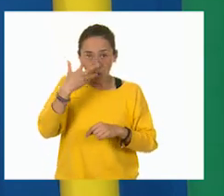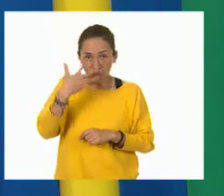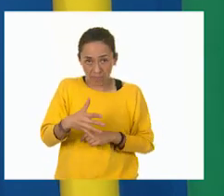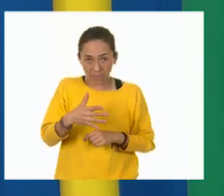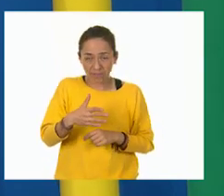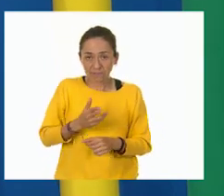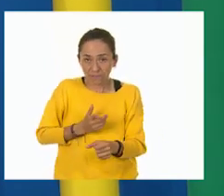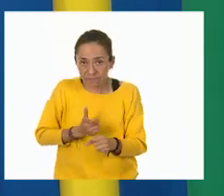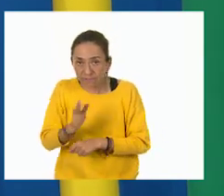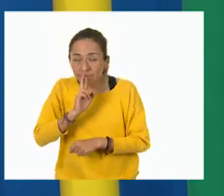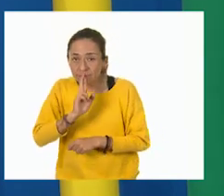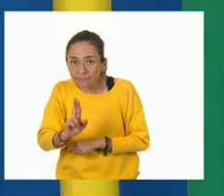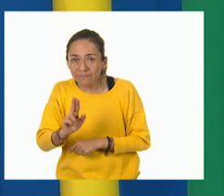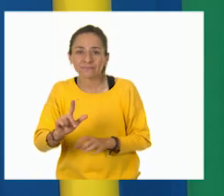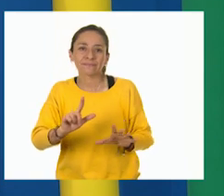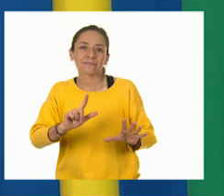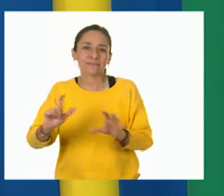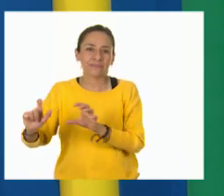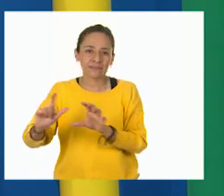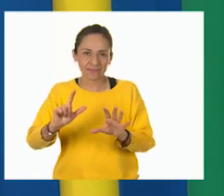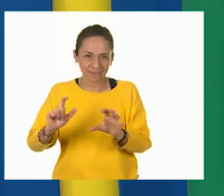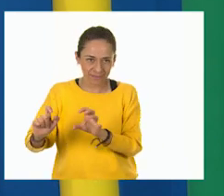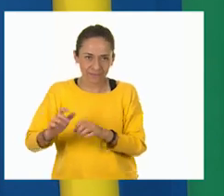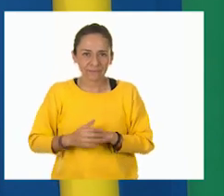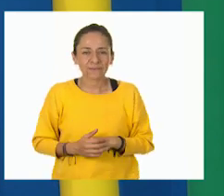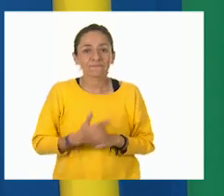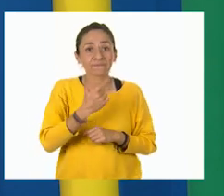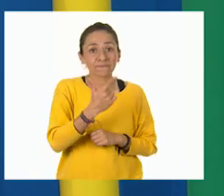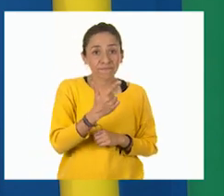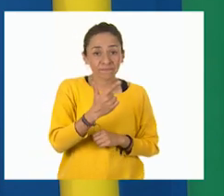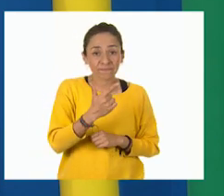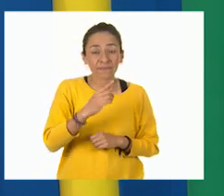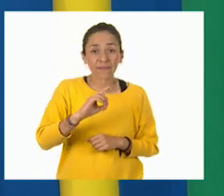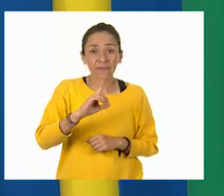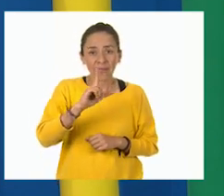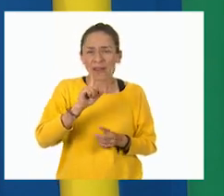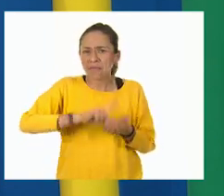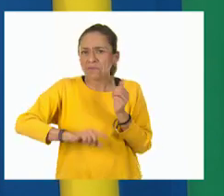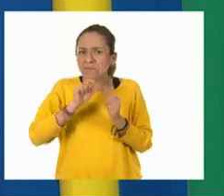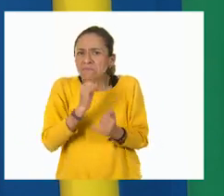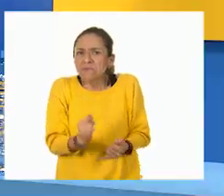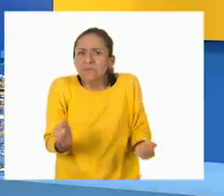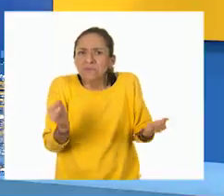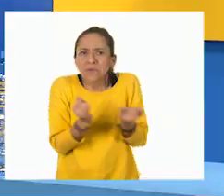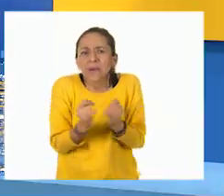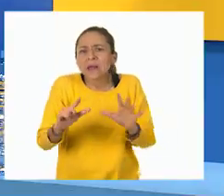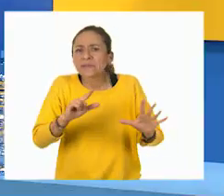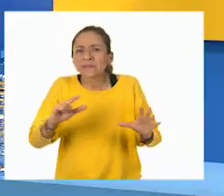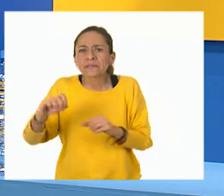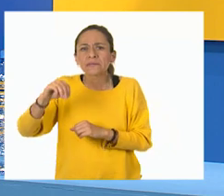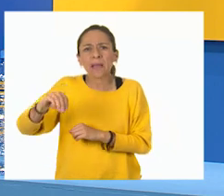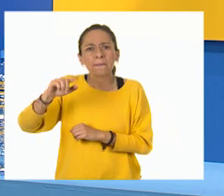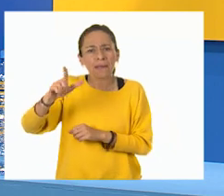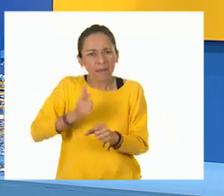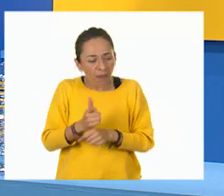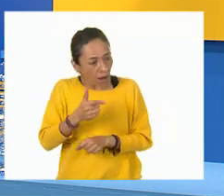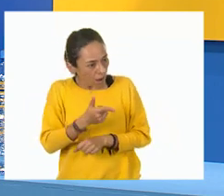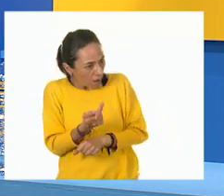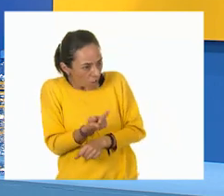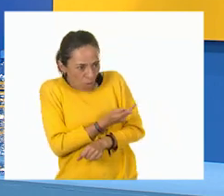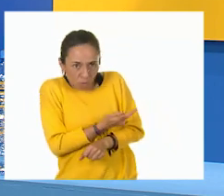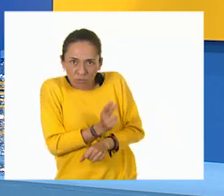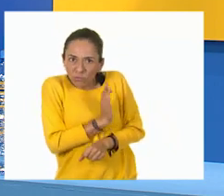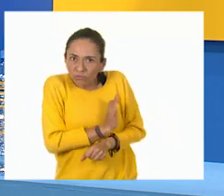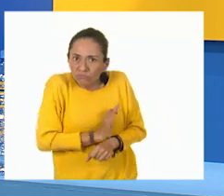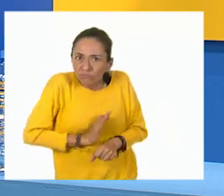a 700. 7 decilitros es igual a 700 mililitros. Los felicito a ambos